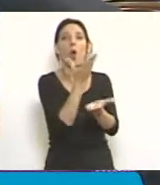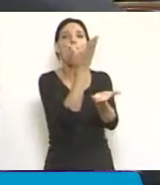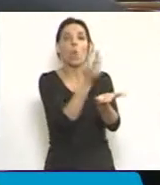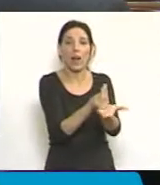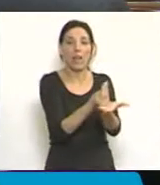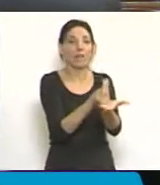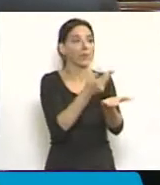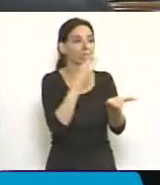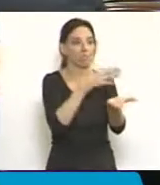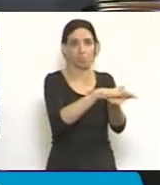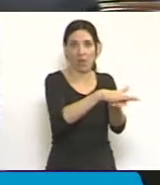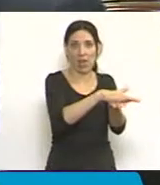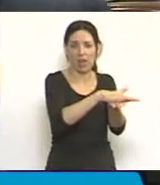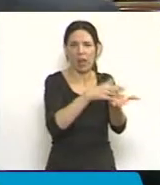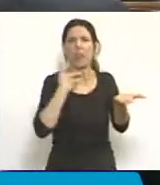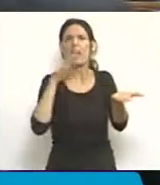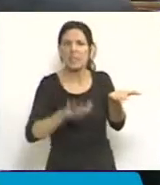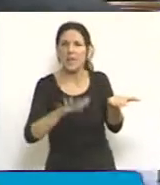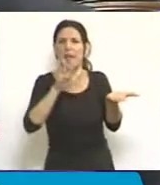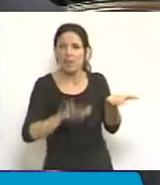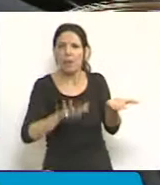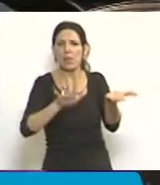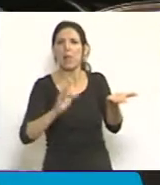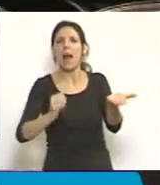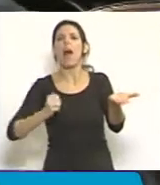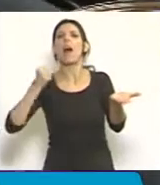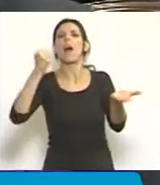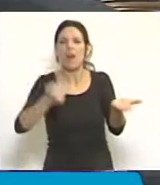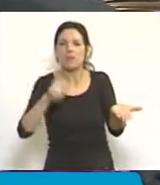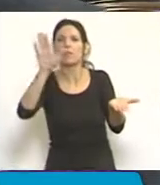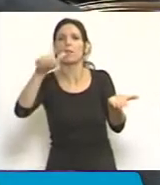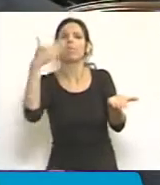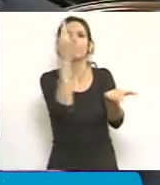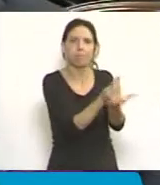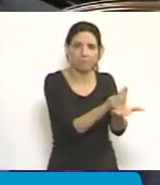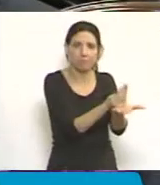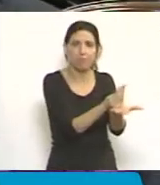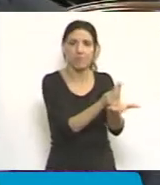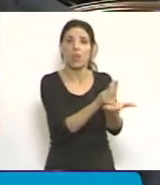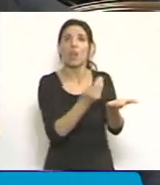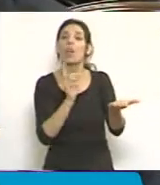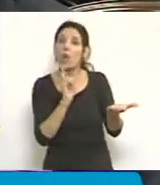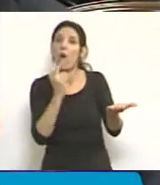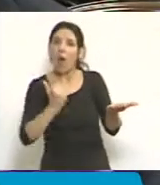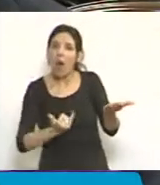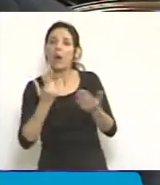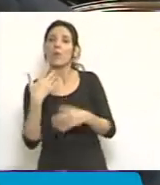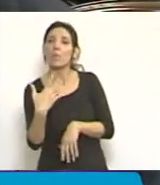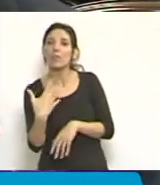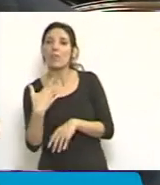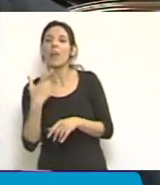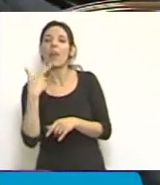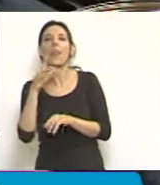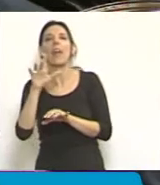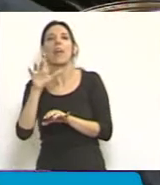produzca y haya que esperar mucho tiempo hasta que el cargo se cubra. En nuestro caso incluso implementamos un mecanismo que fue